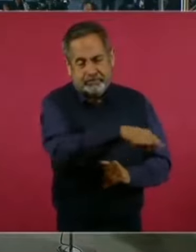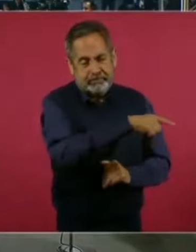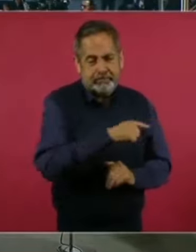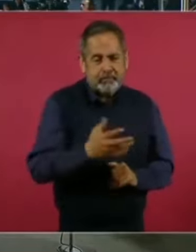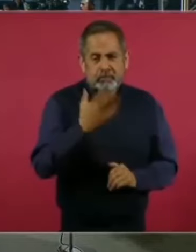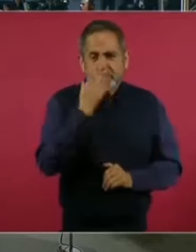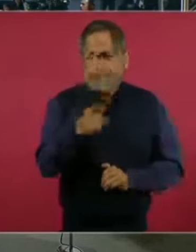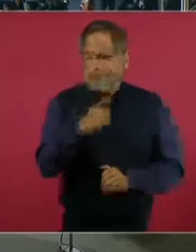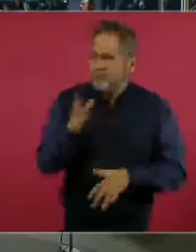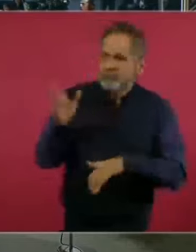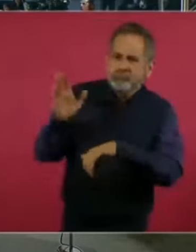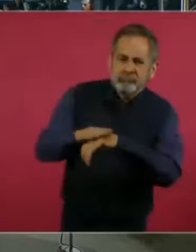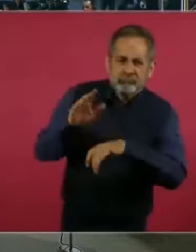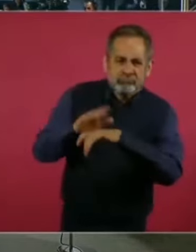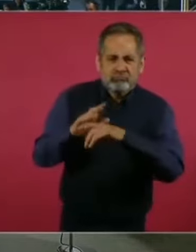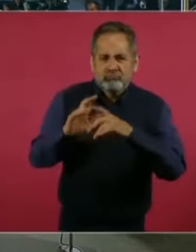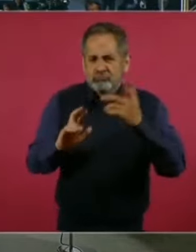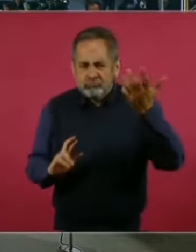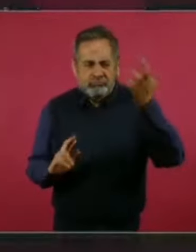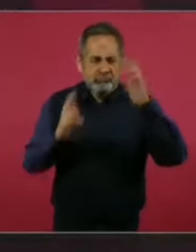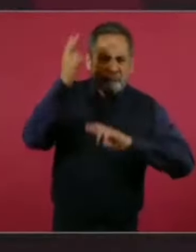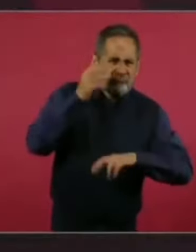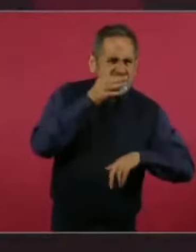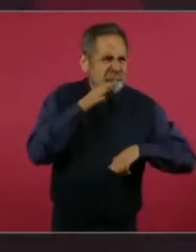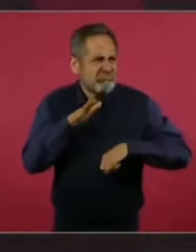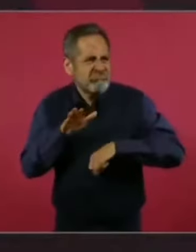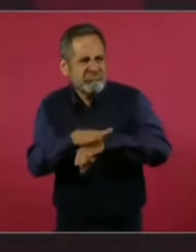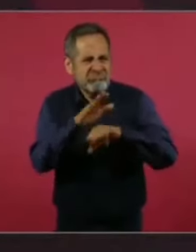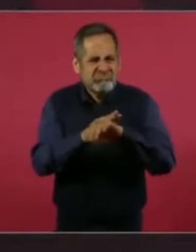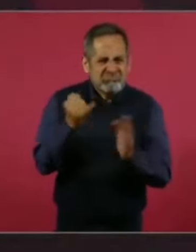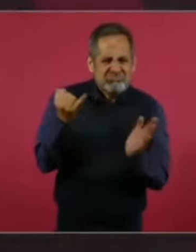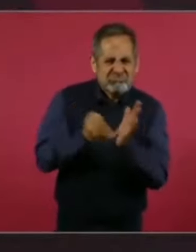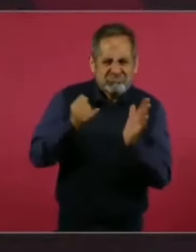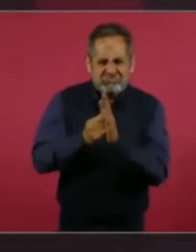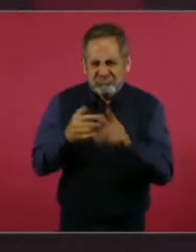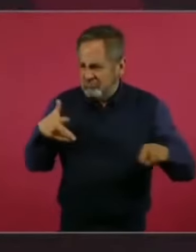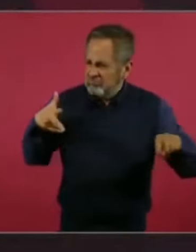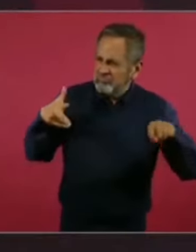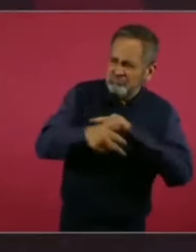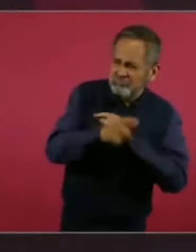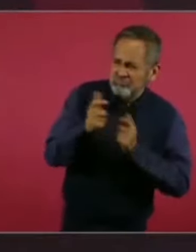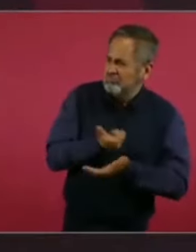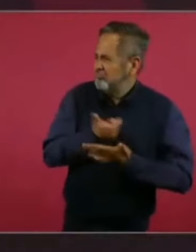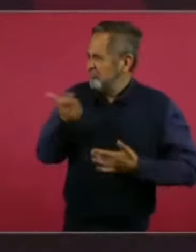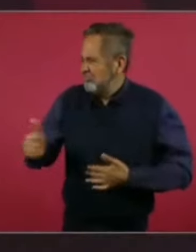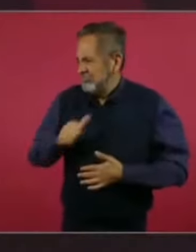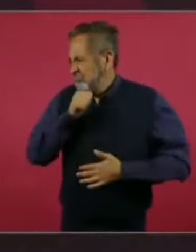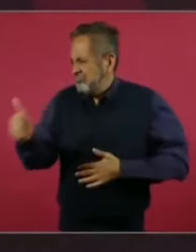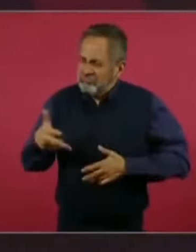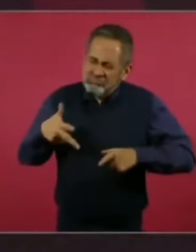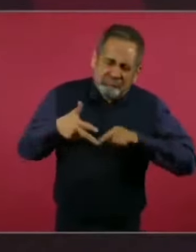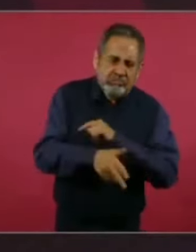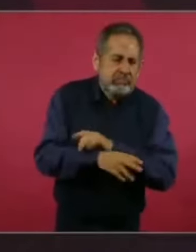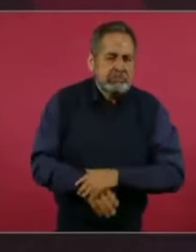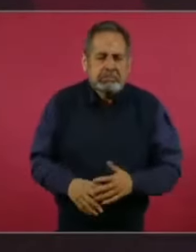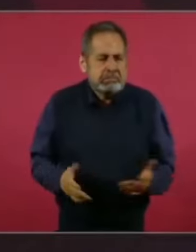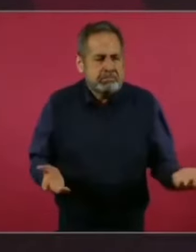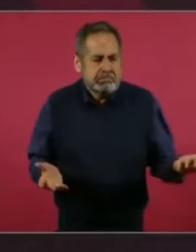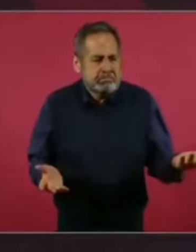una huelga de impuestos, por ejemplo, si